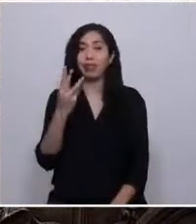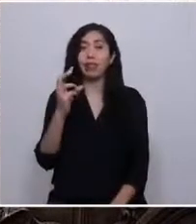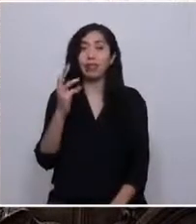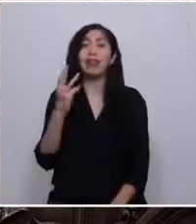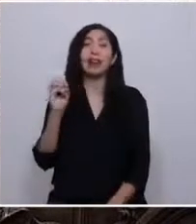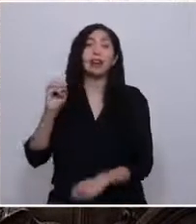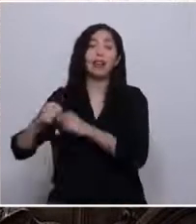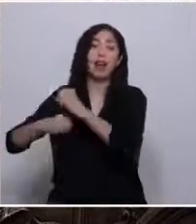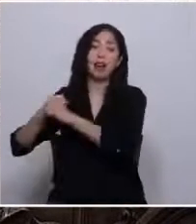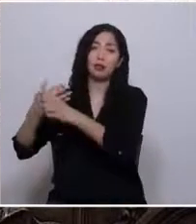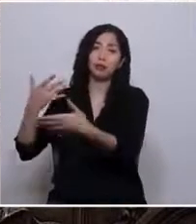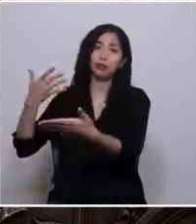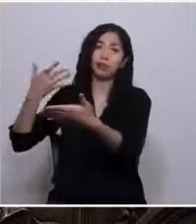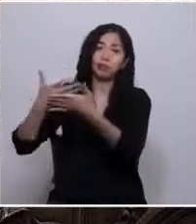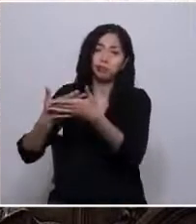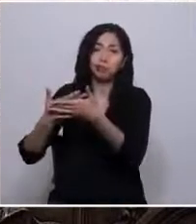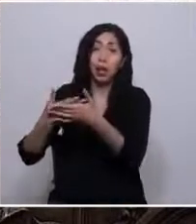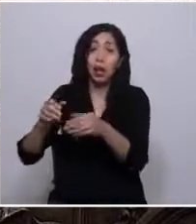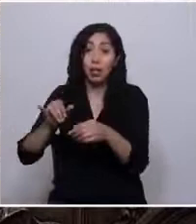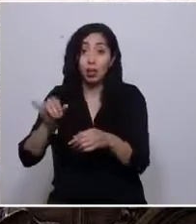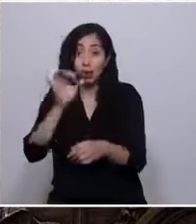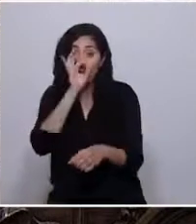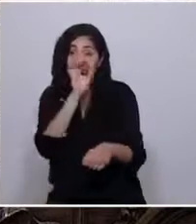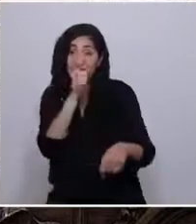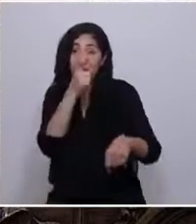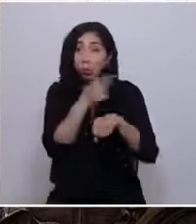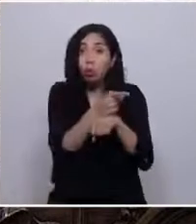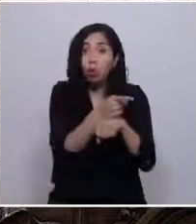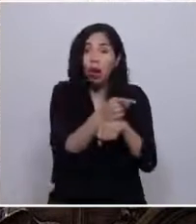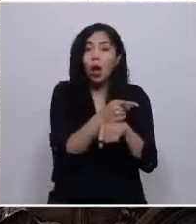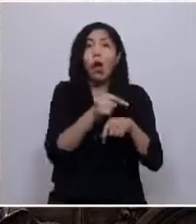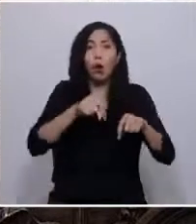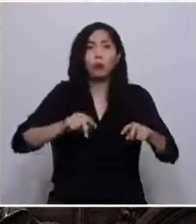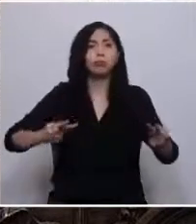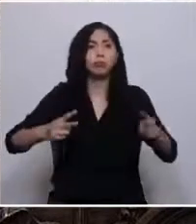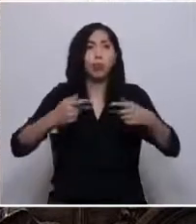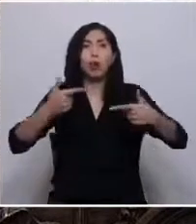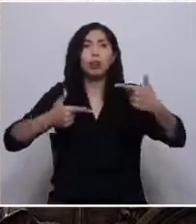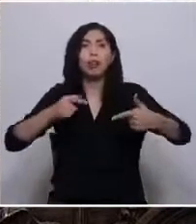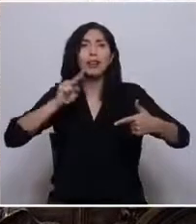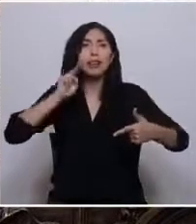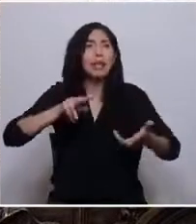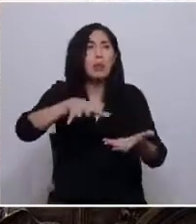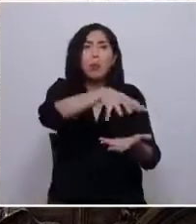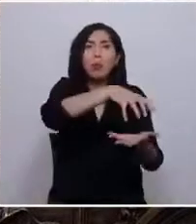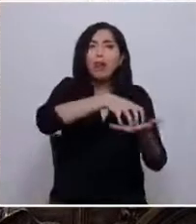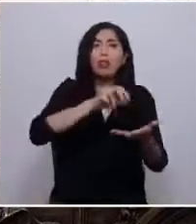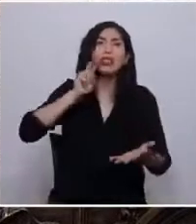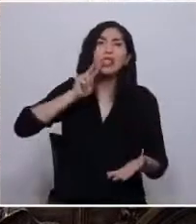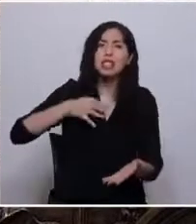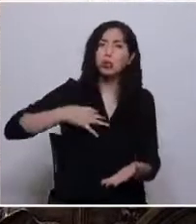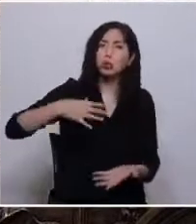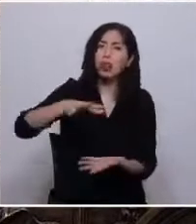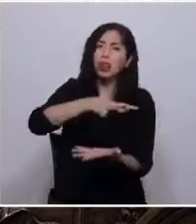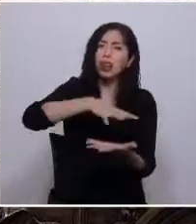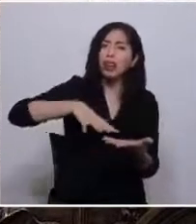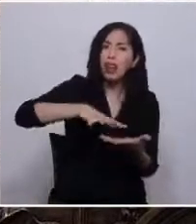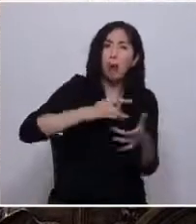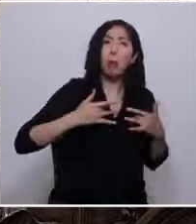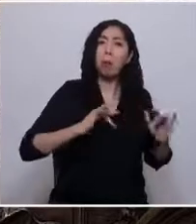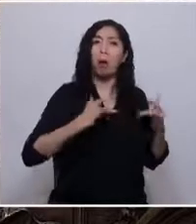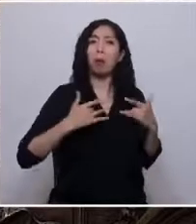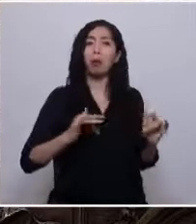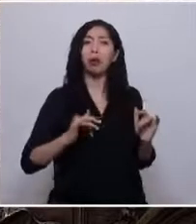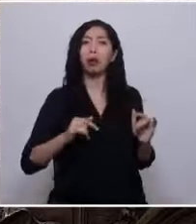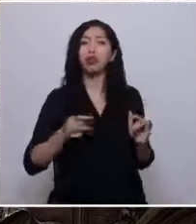En la post-dictadura asistimos a la construcción de una política sin pueblo, una institucionalidad sin ciudadanía, una representatividad al